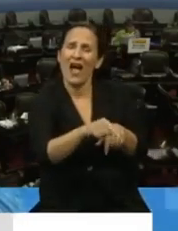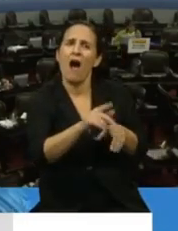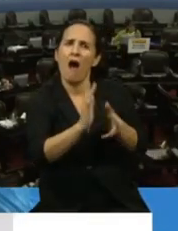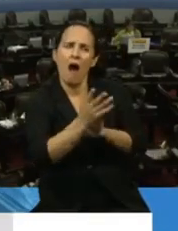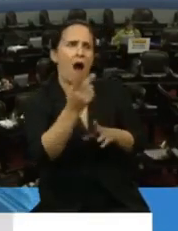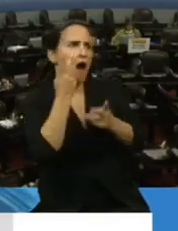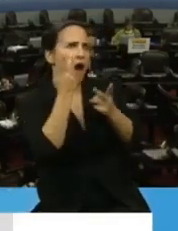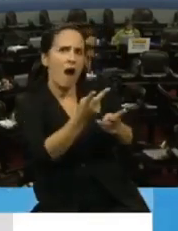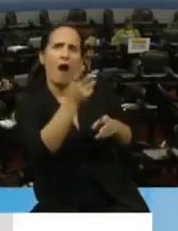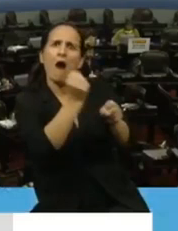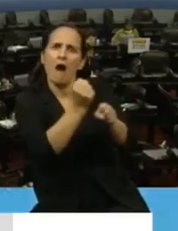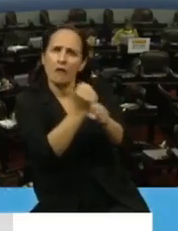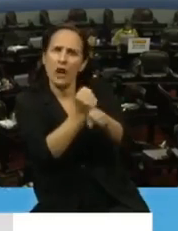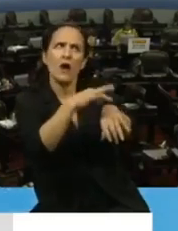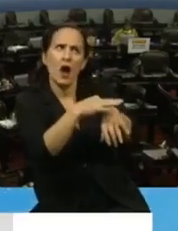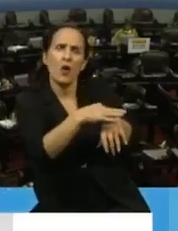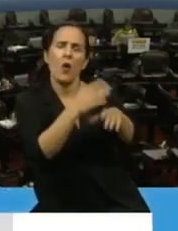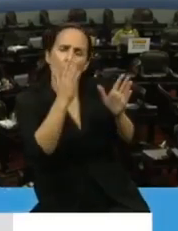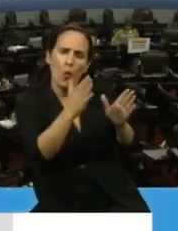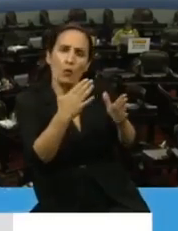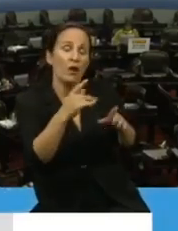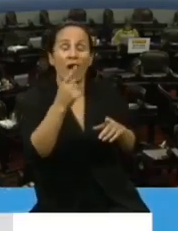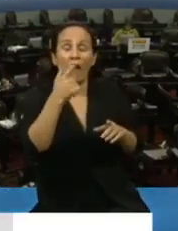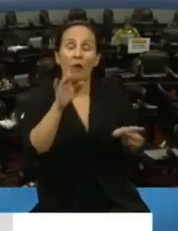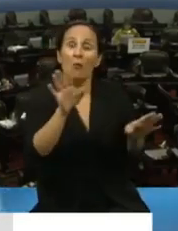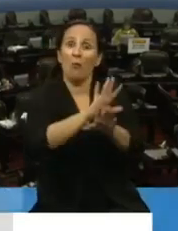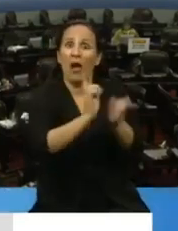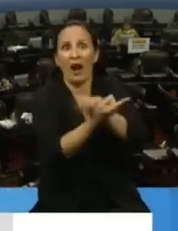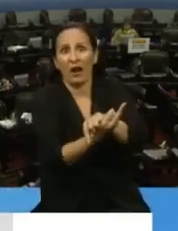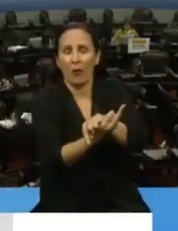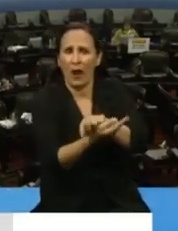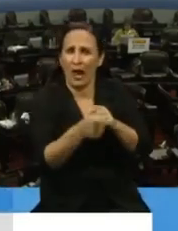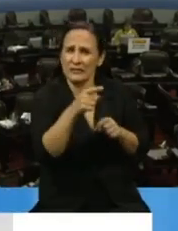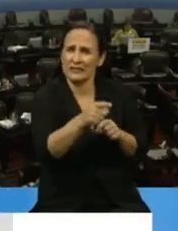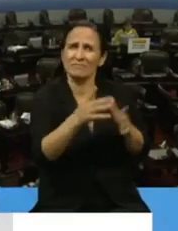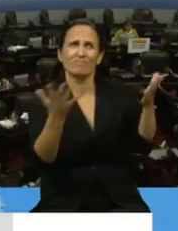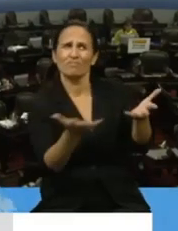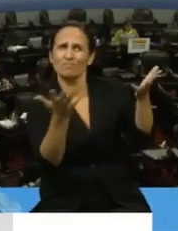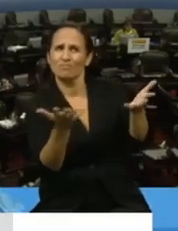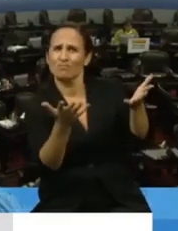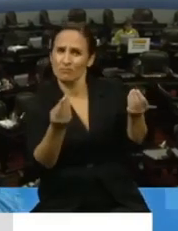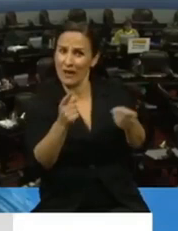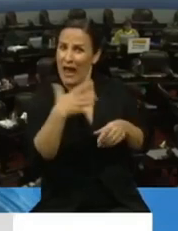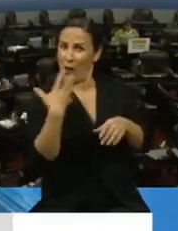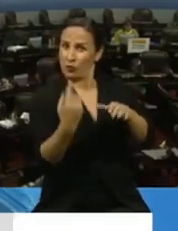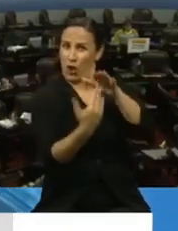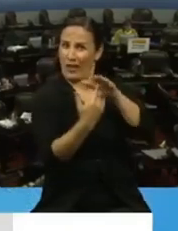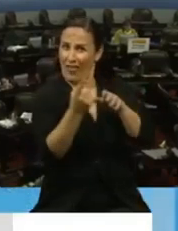valor, el trabajo, han sido cuestionados. Todo el sistema de salud. Incluso por las máximas autoridades de la provincia.